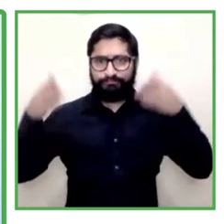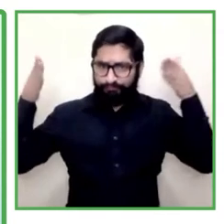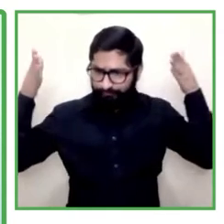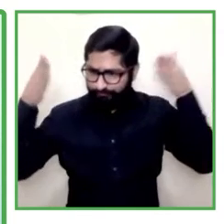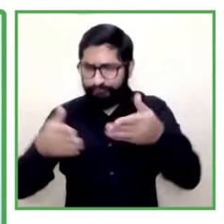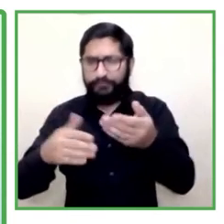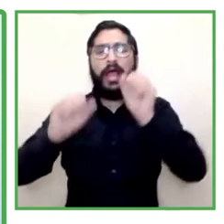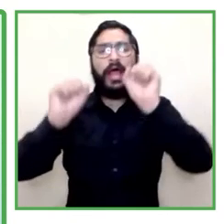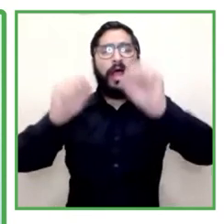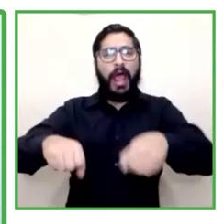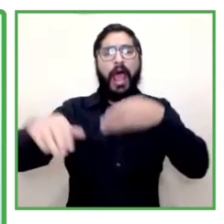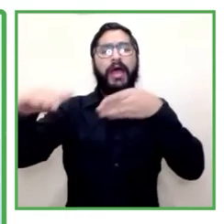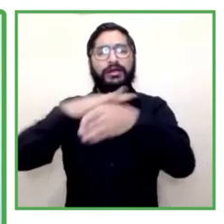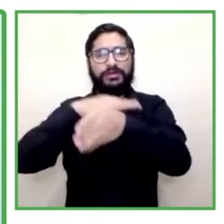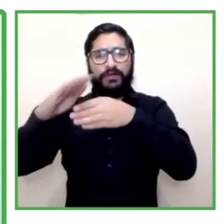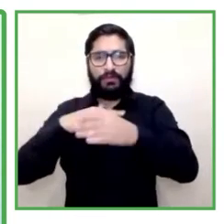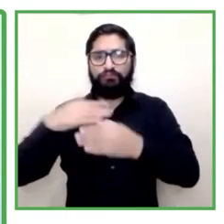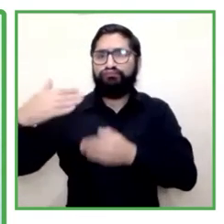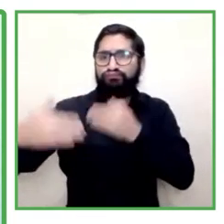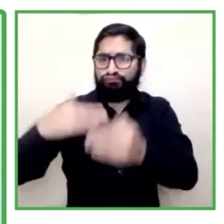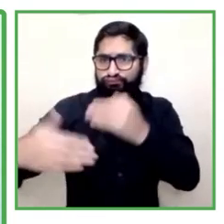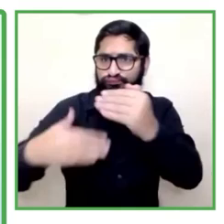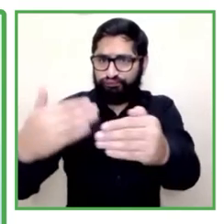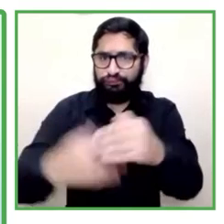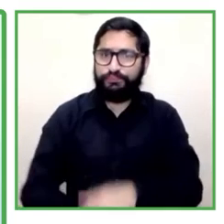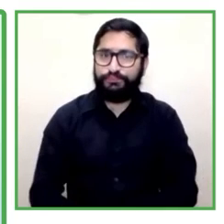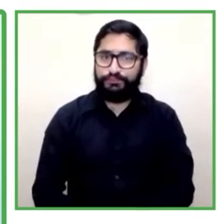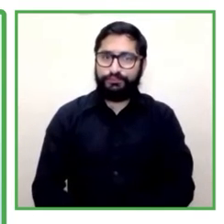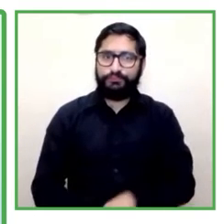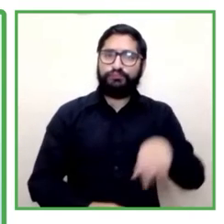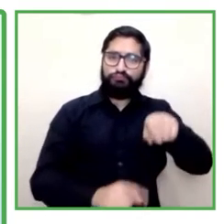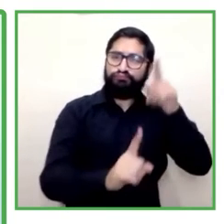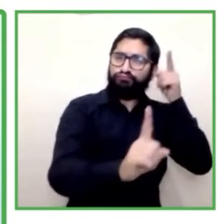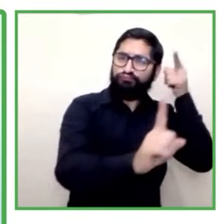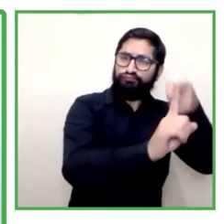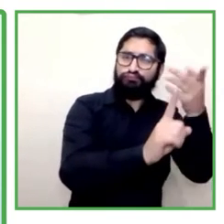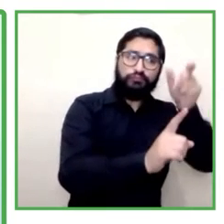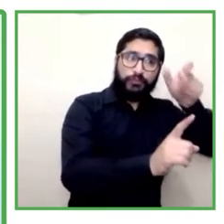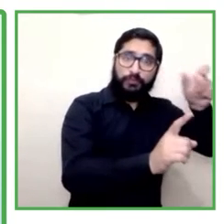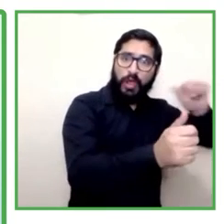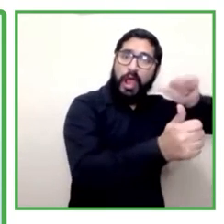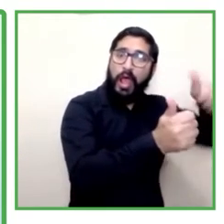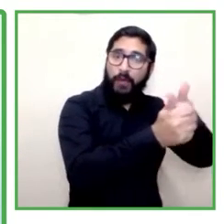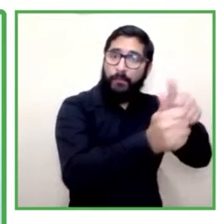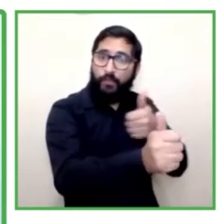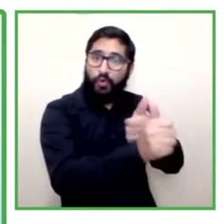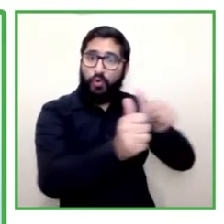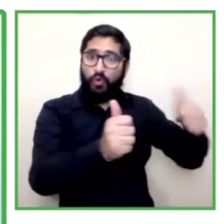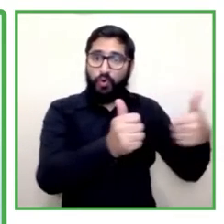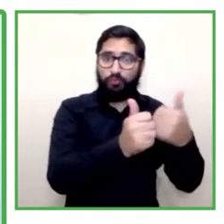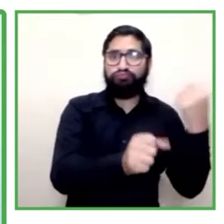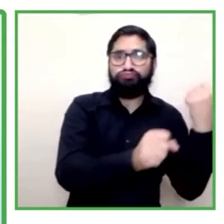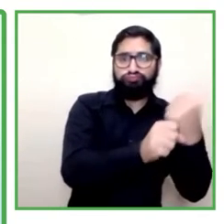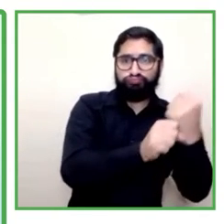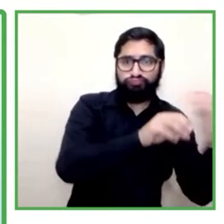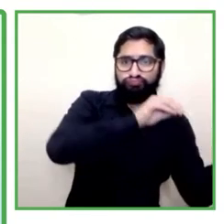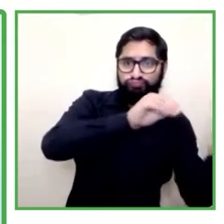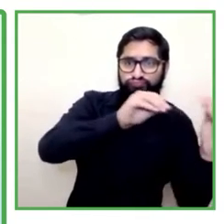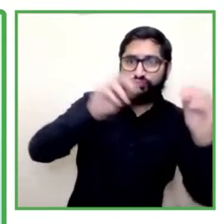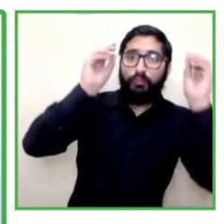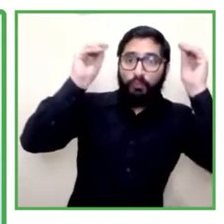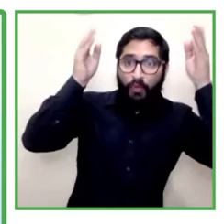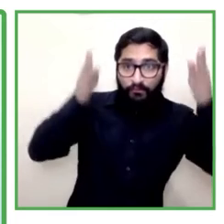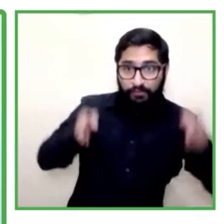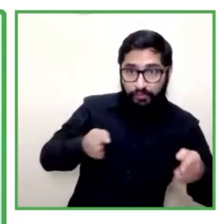de un profesional de apoyo sociolaboral, que busca que se cuenten también durante el curso con los ajustes razonables en el proceso de formación,